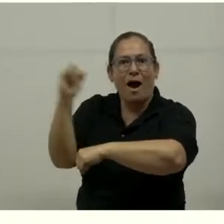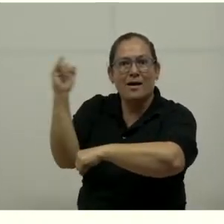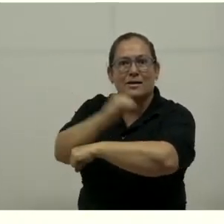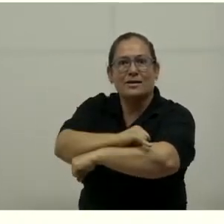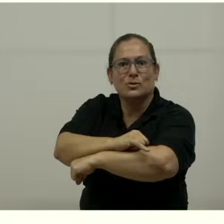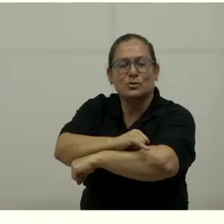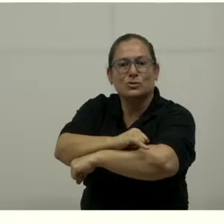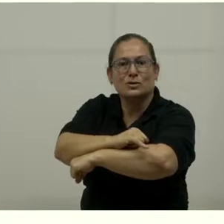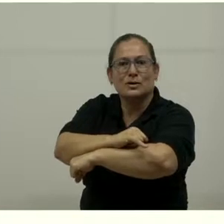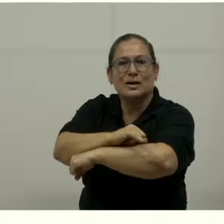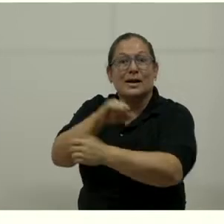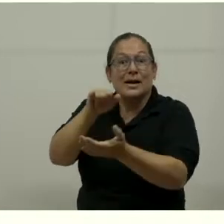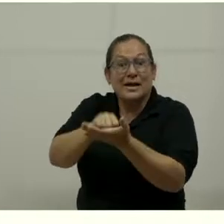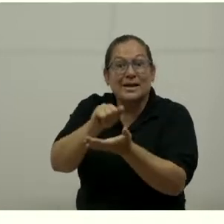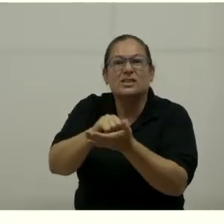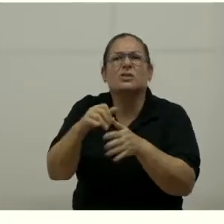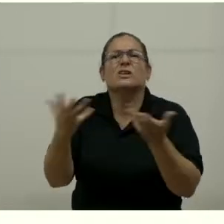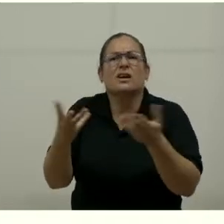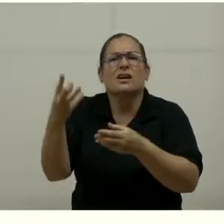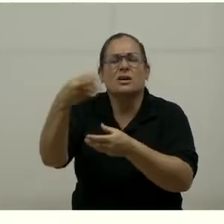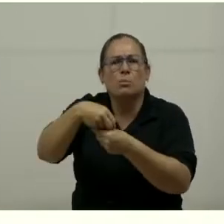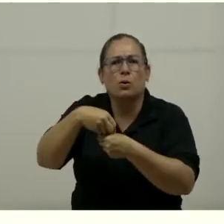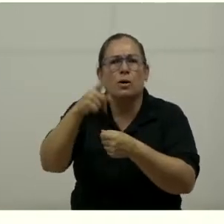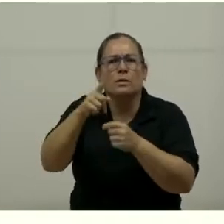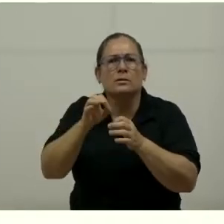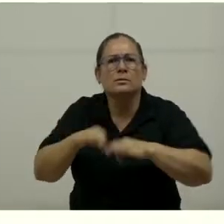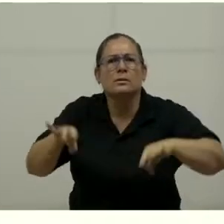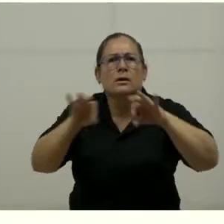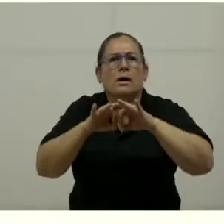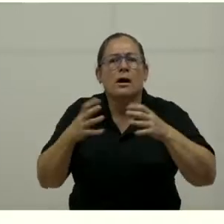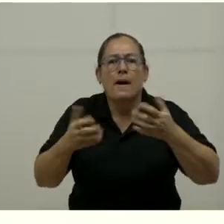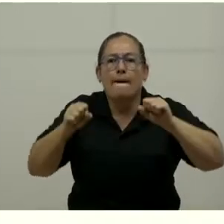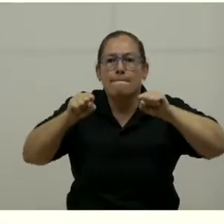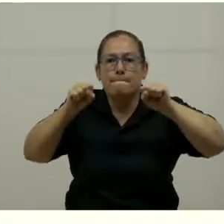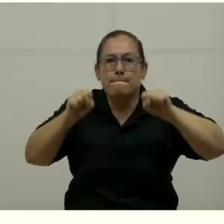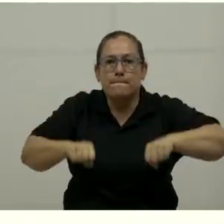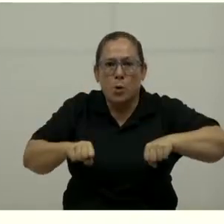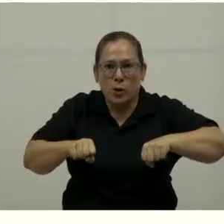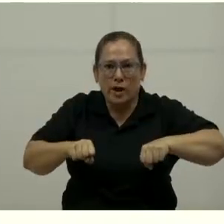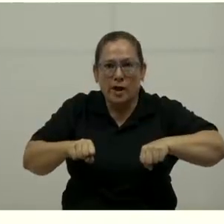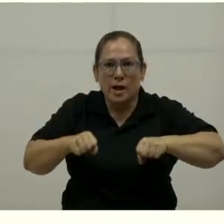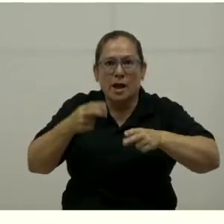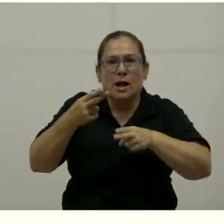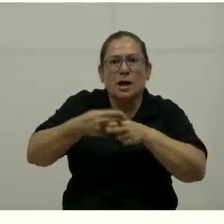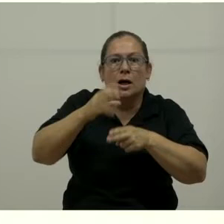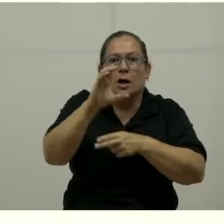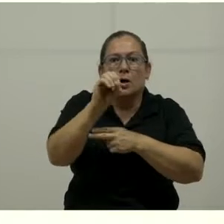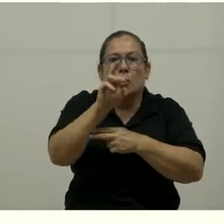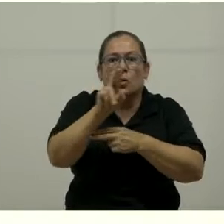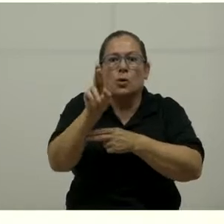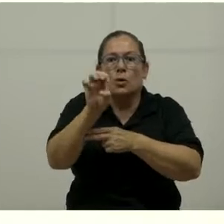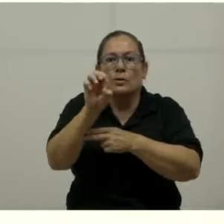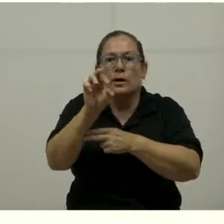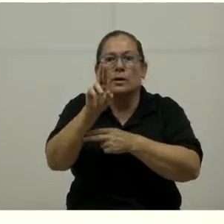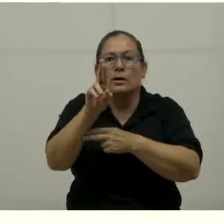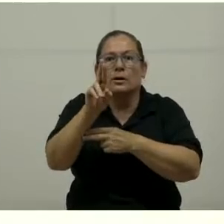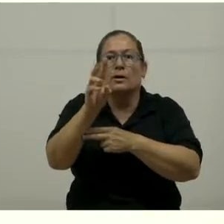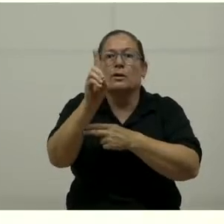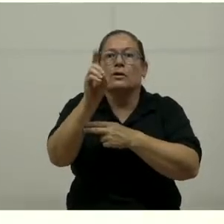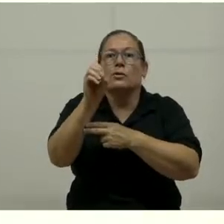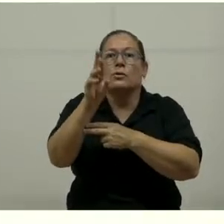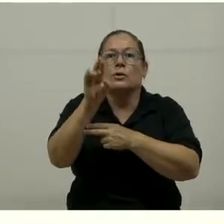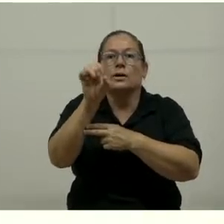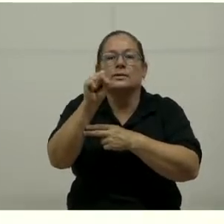E incluso esta acción involucra algo que es muy novedoso. Que es poder crear corredores sanitarios. Los corredores sanitarios lo que